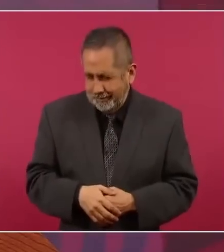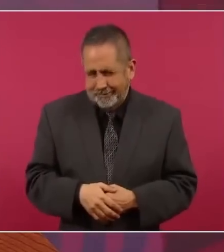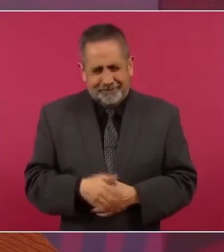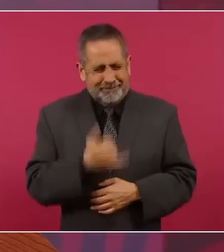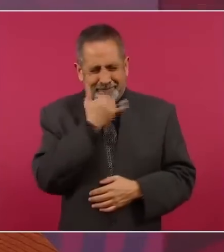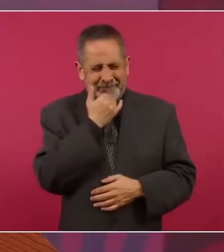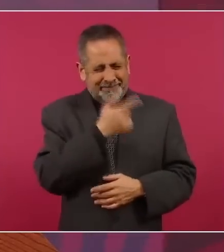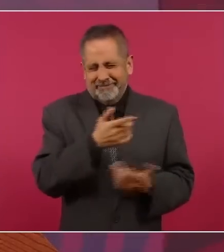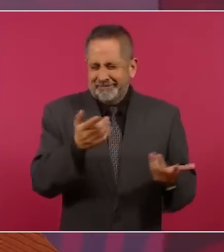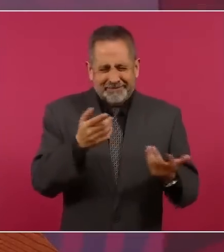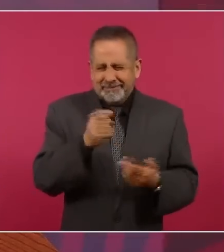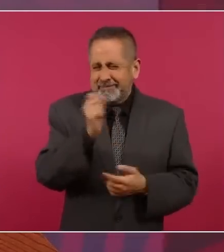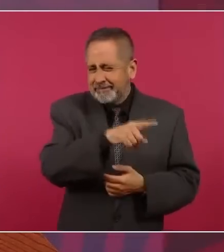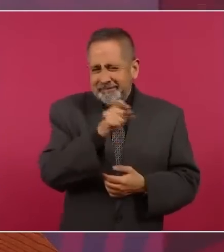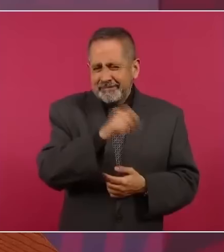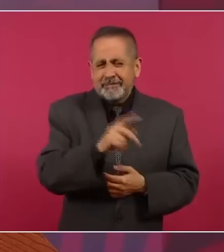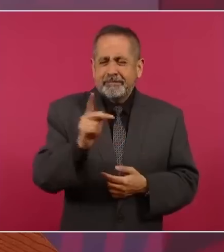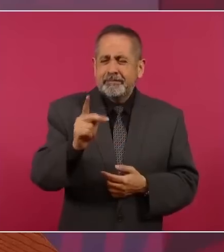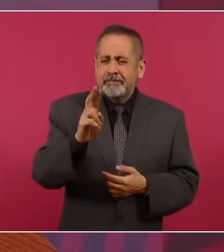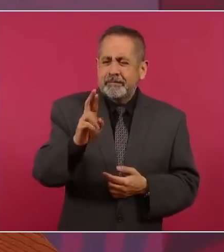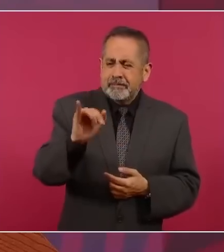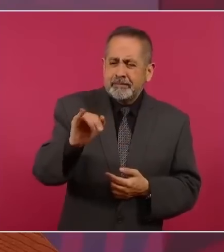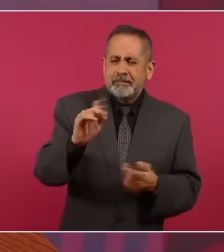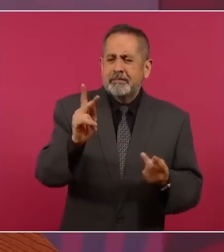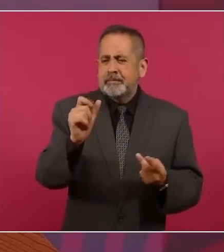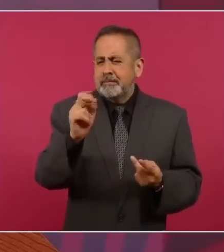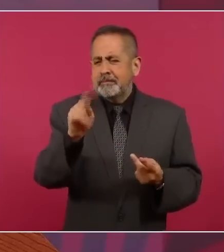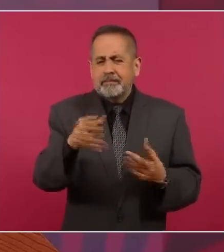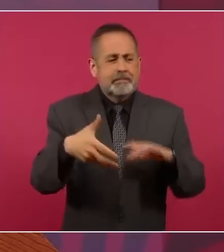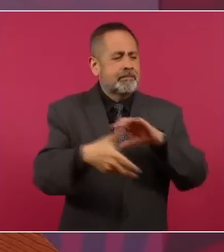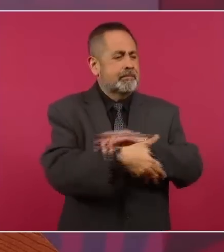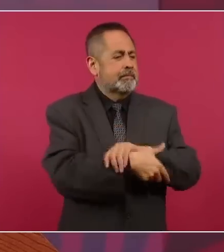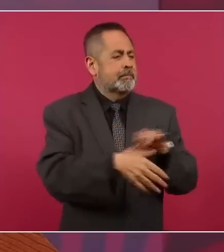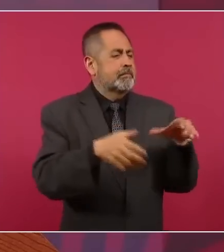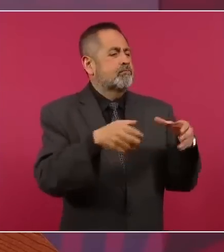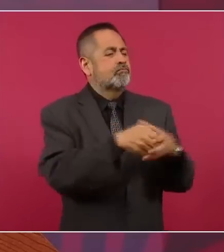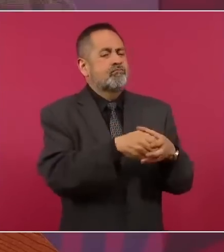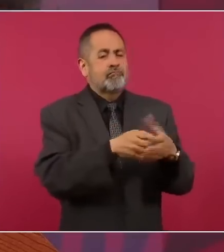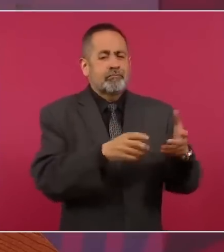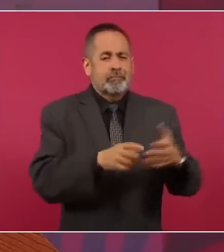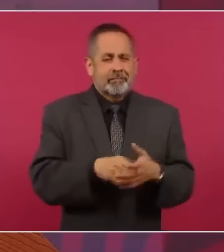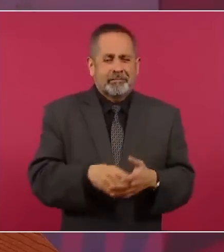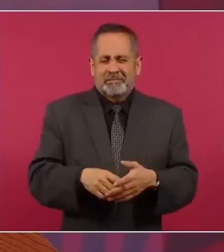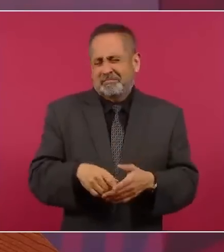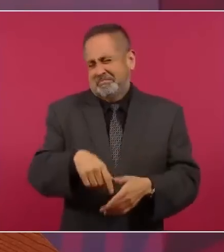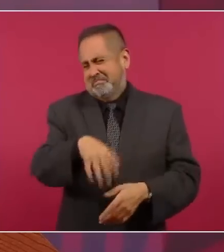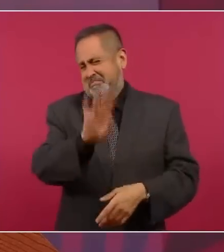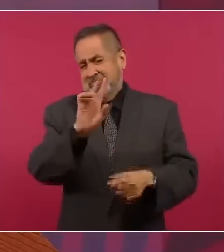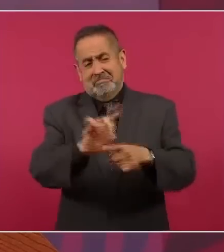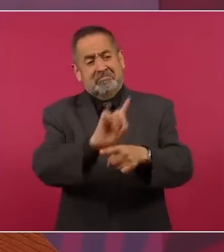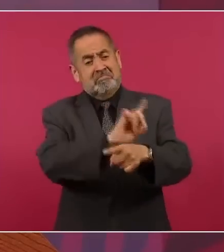el PAN, ¿desde cuándo